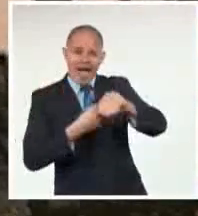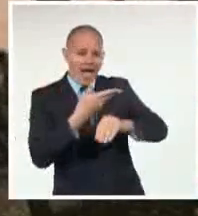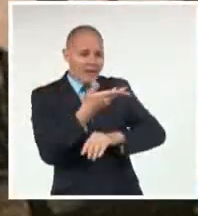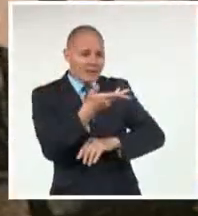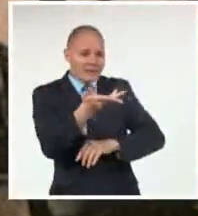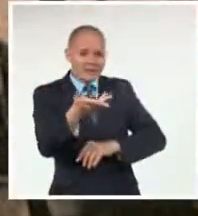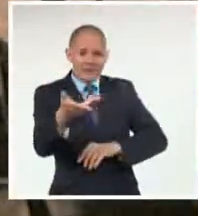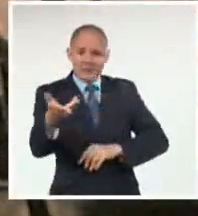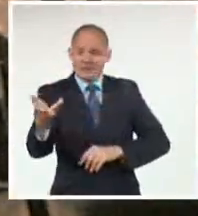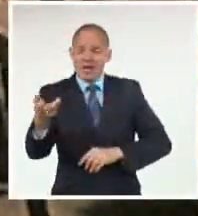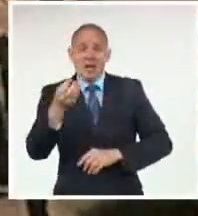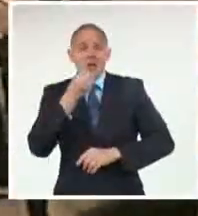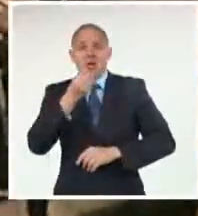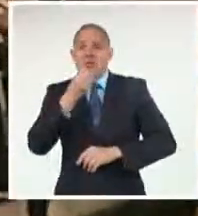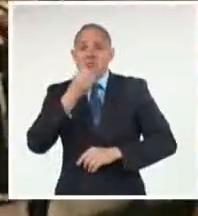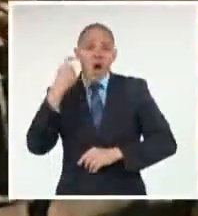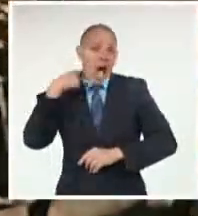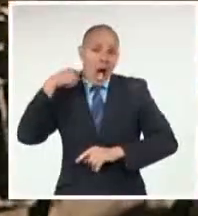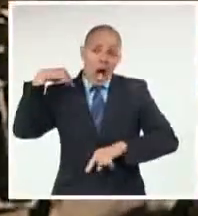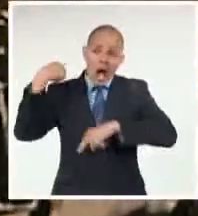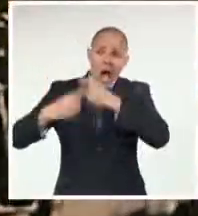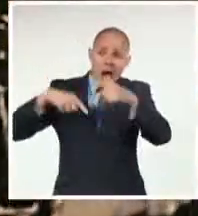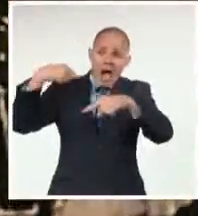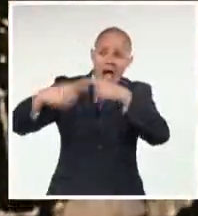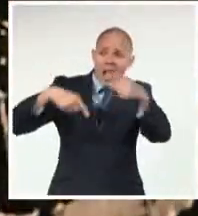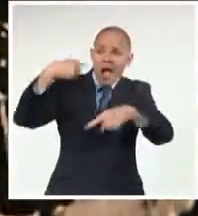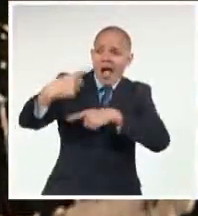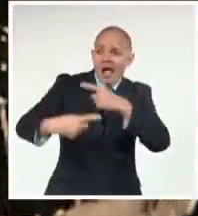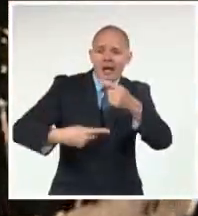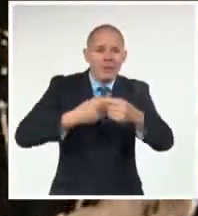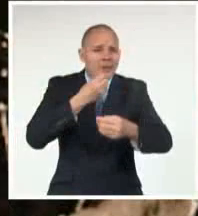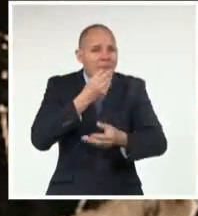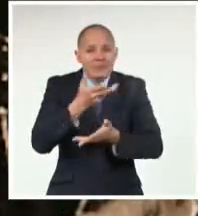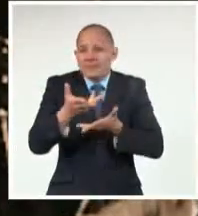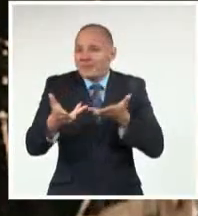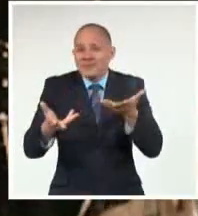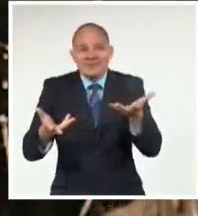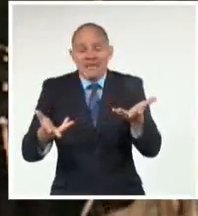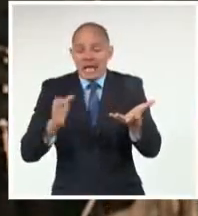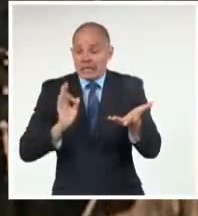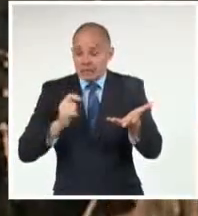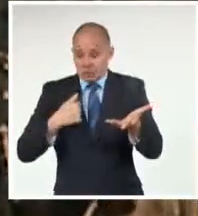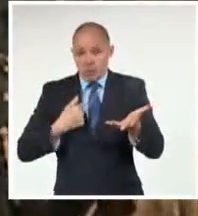Las cosas Suele transformarse Siempre al caminar